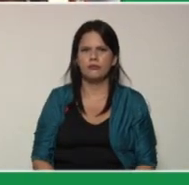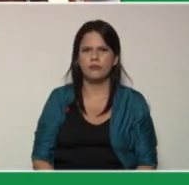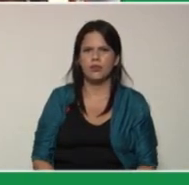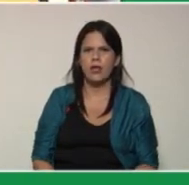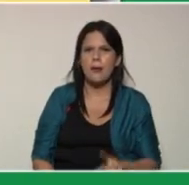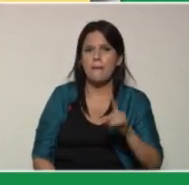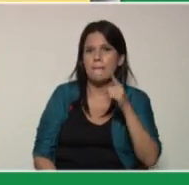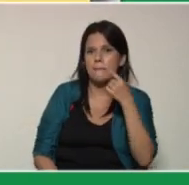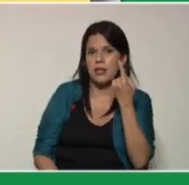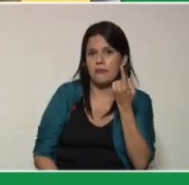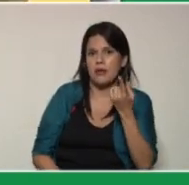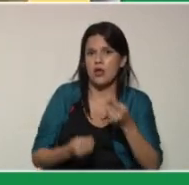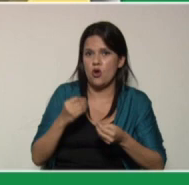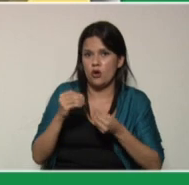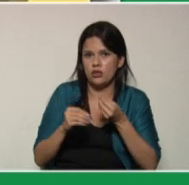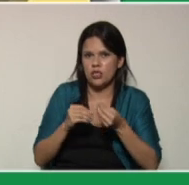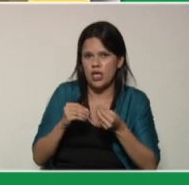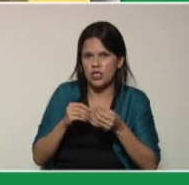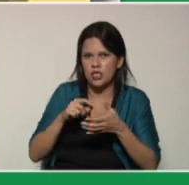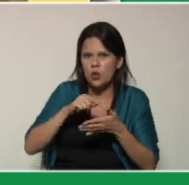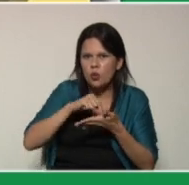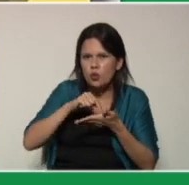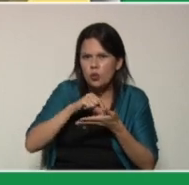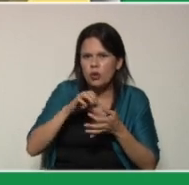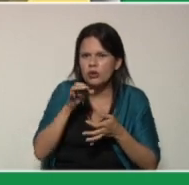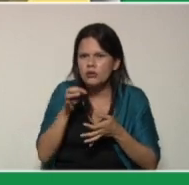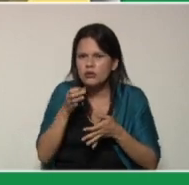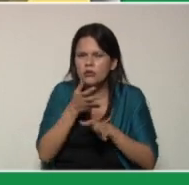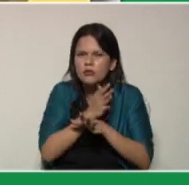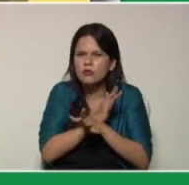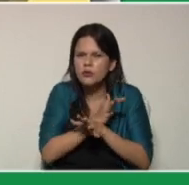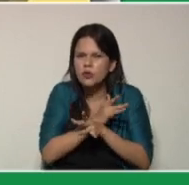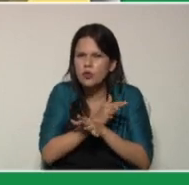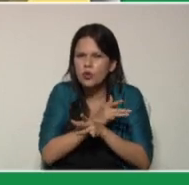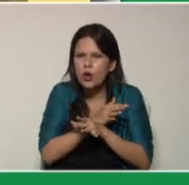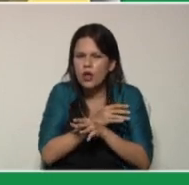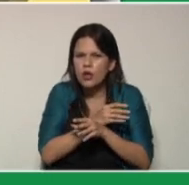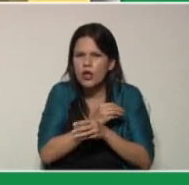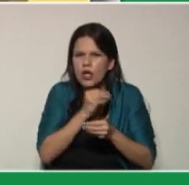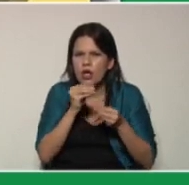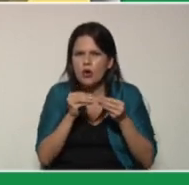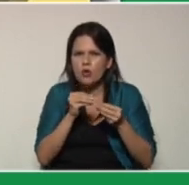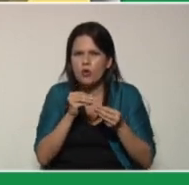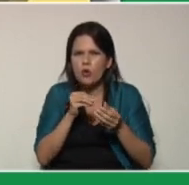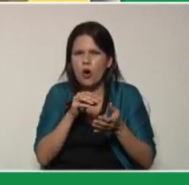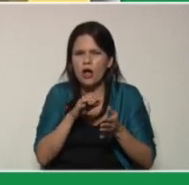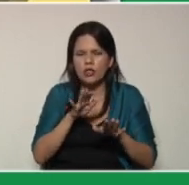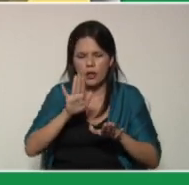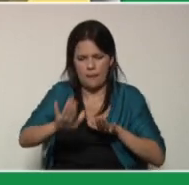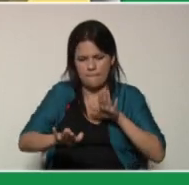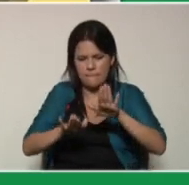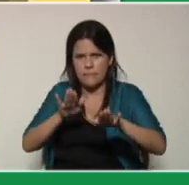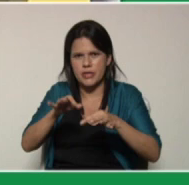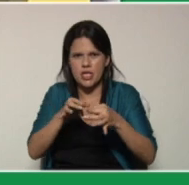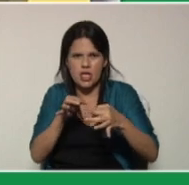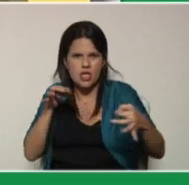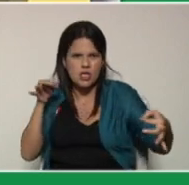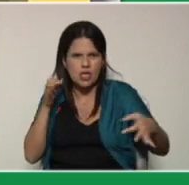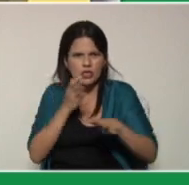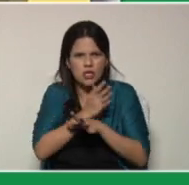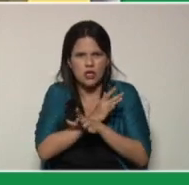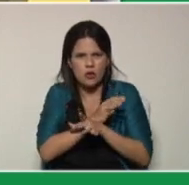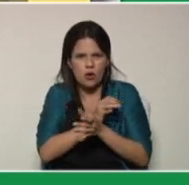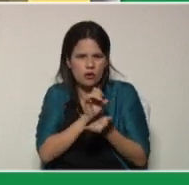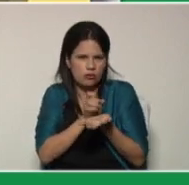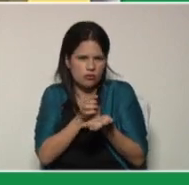Primero se hace un agujero en la tierra. Los jugadores nos alejamos cuatro pies de distancia del hueco y lanzamos la